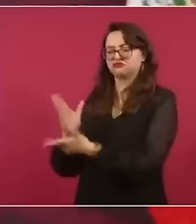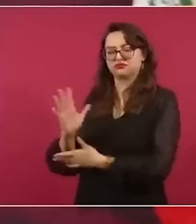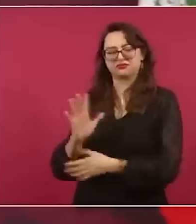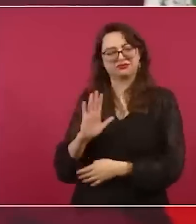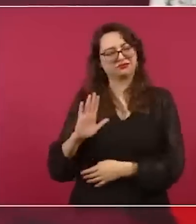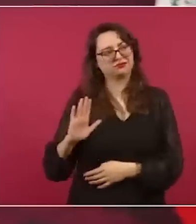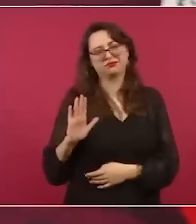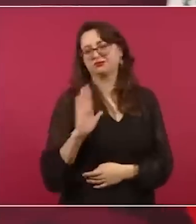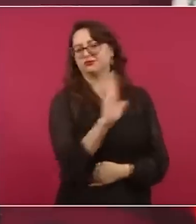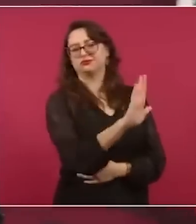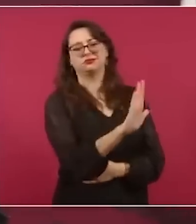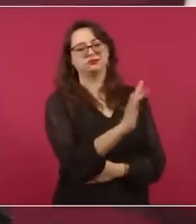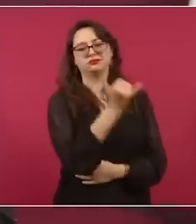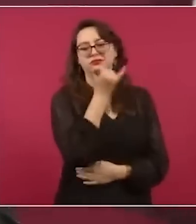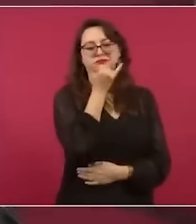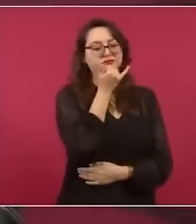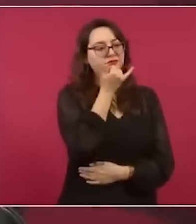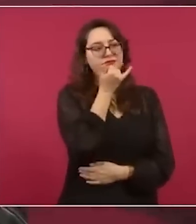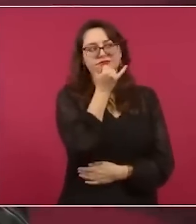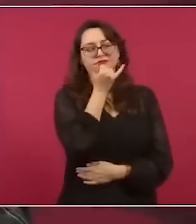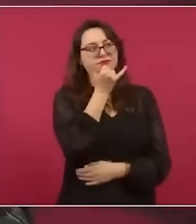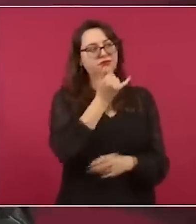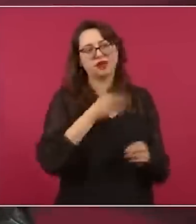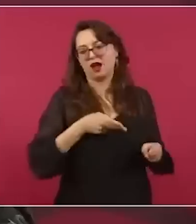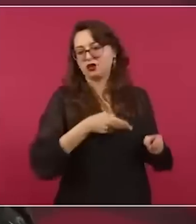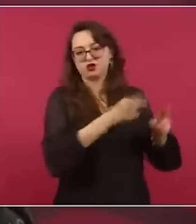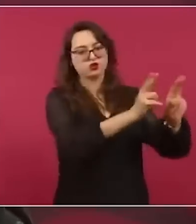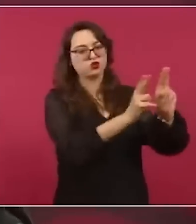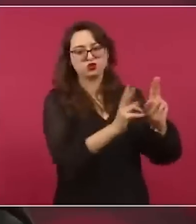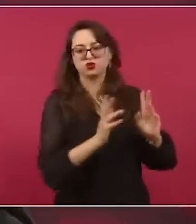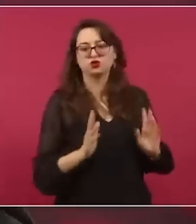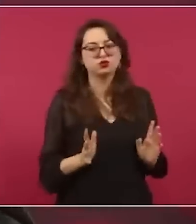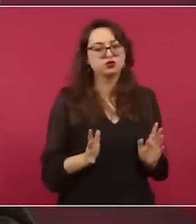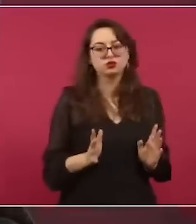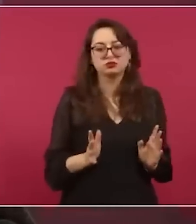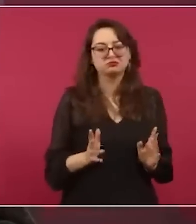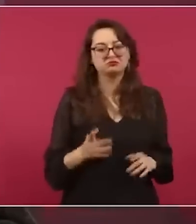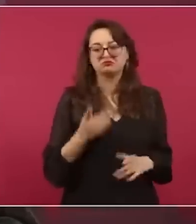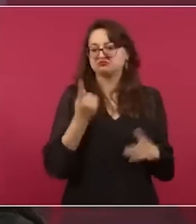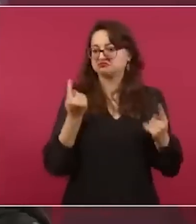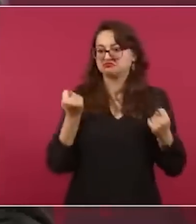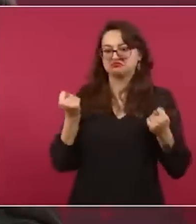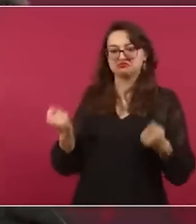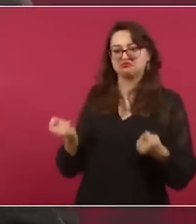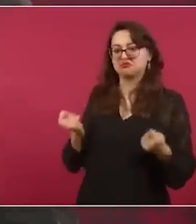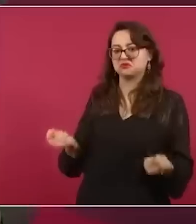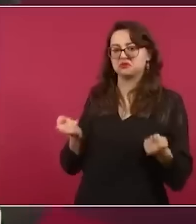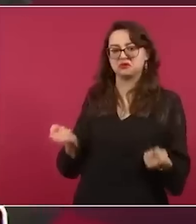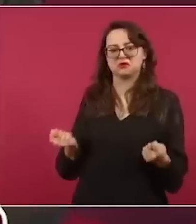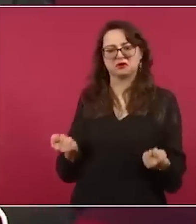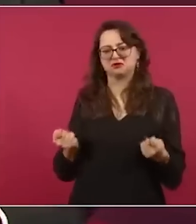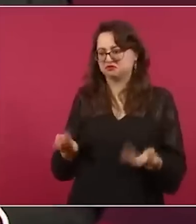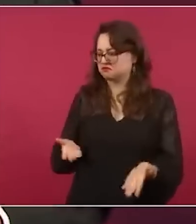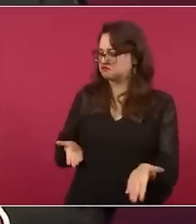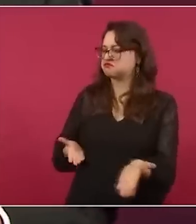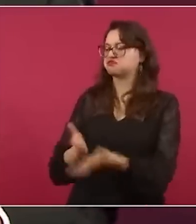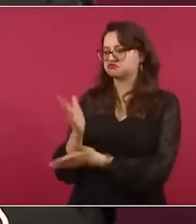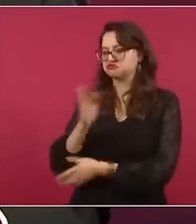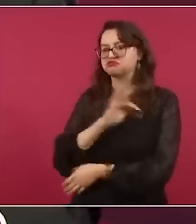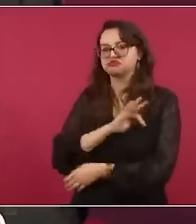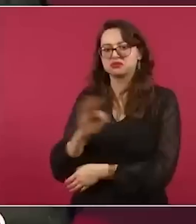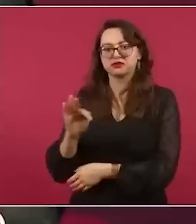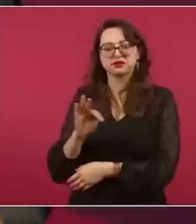sólo corresponden a los mexicanos, en un plan abiertamente intervencionista